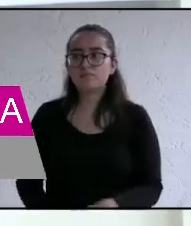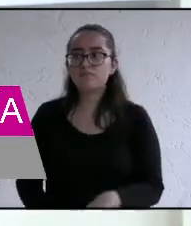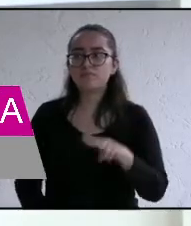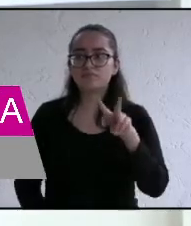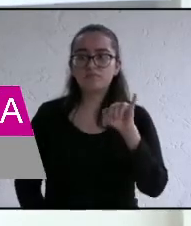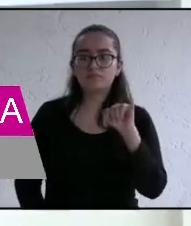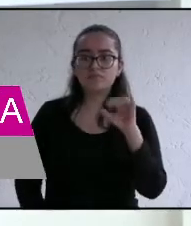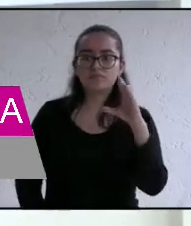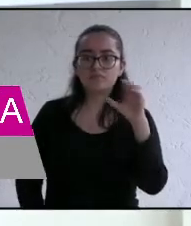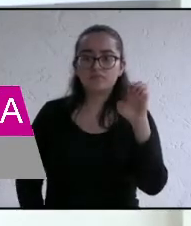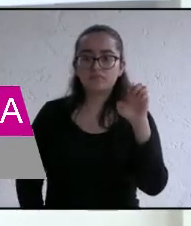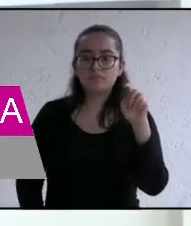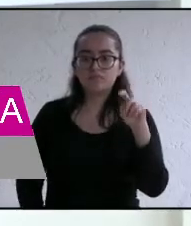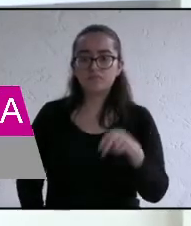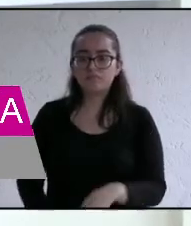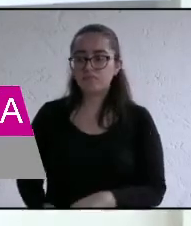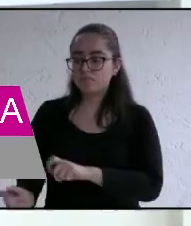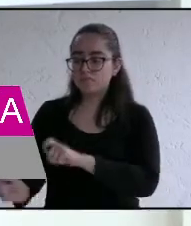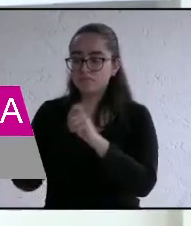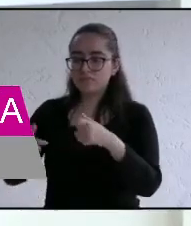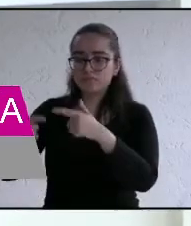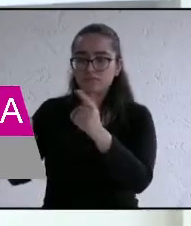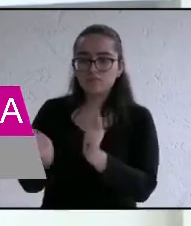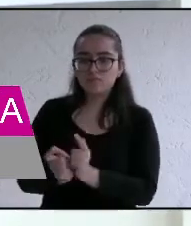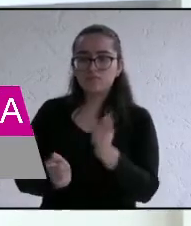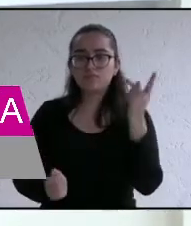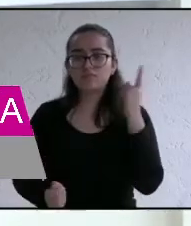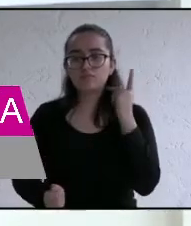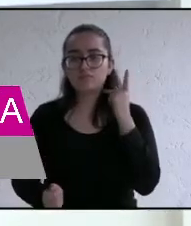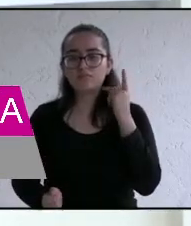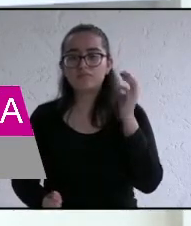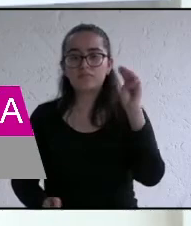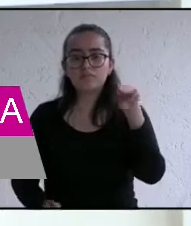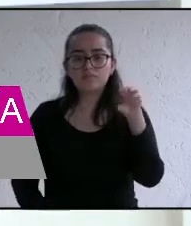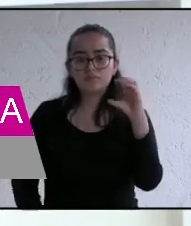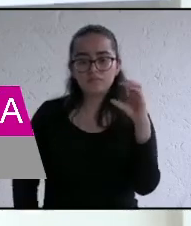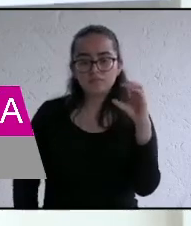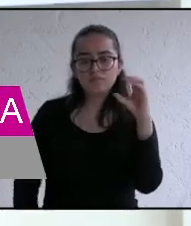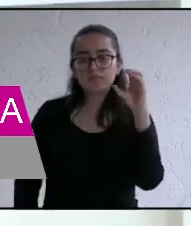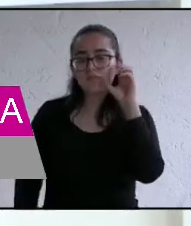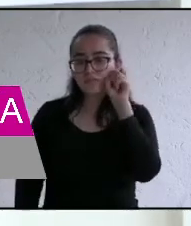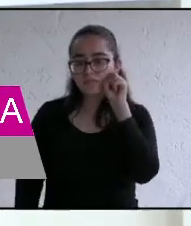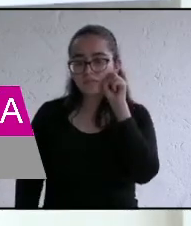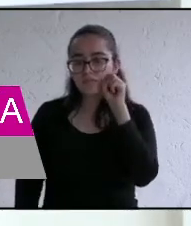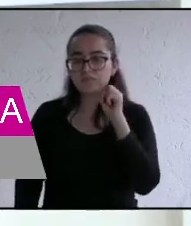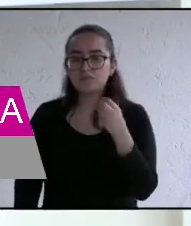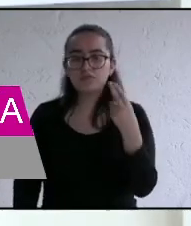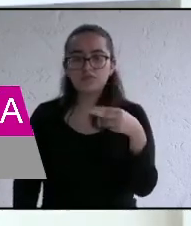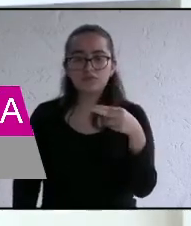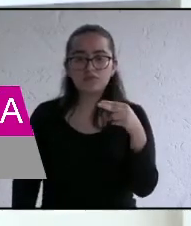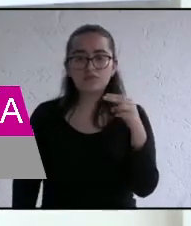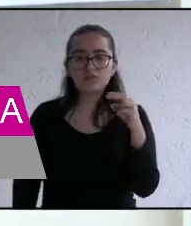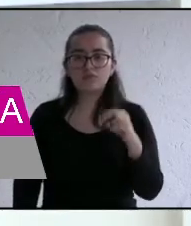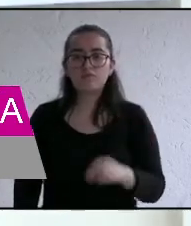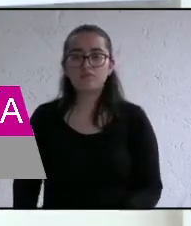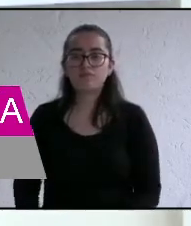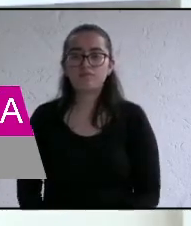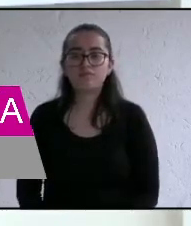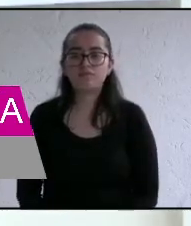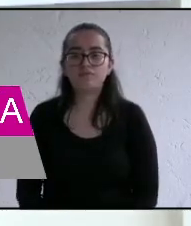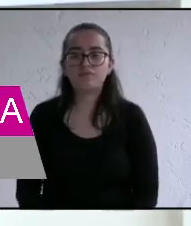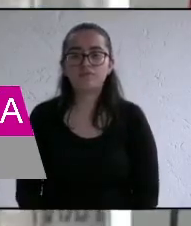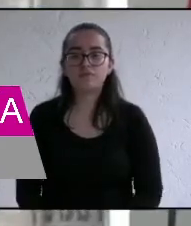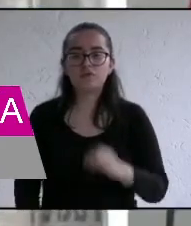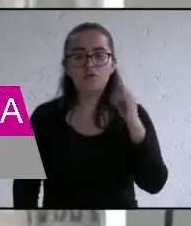Morgado continuamos con el candidato de movimiento ciudadano Omar del Moral Molina adelante